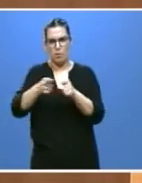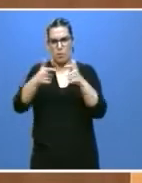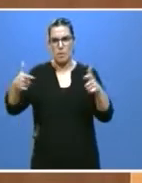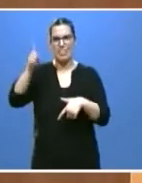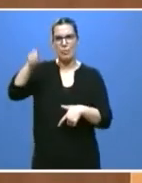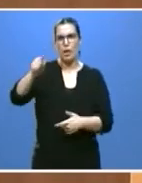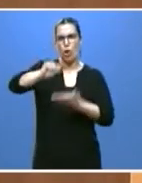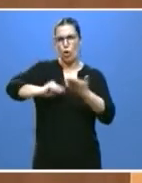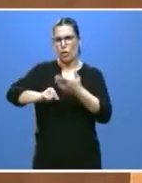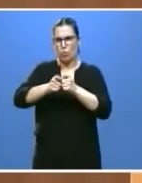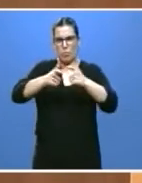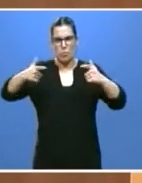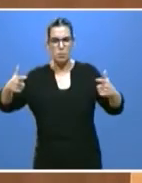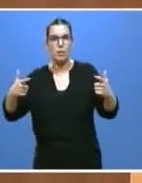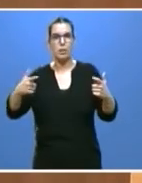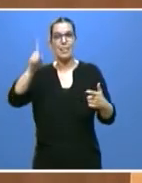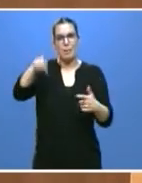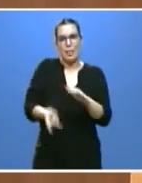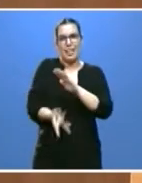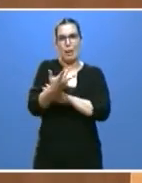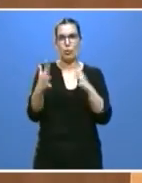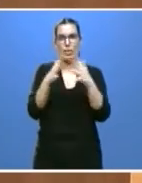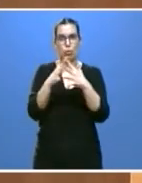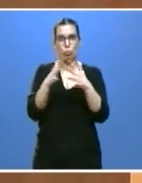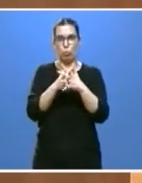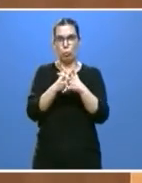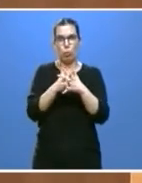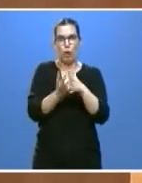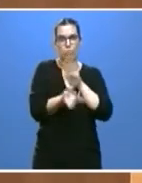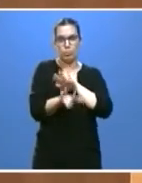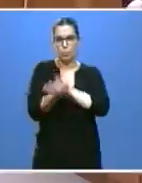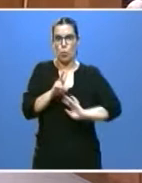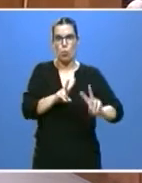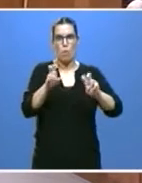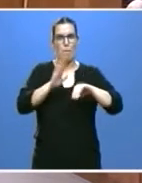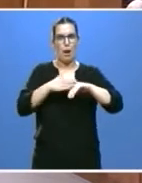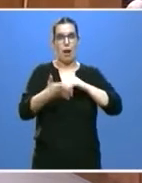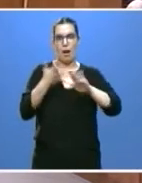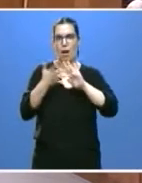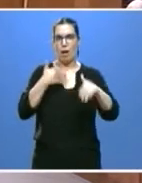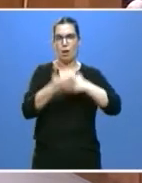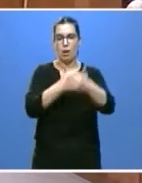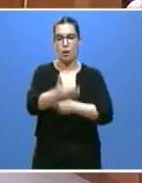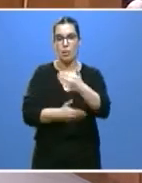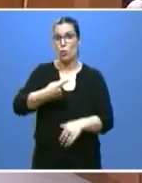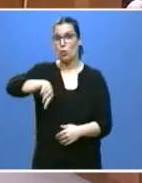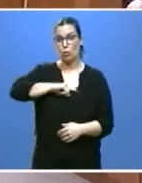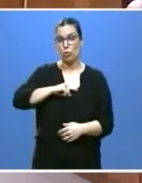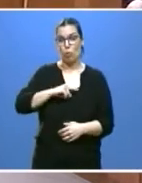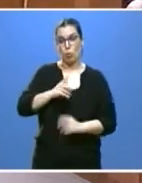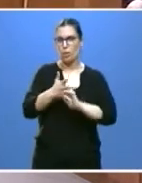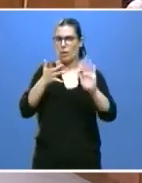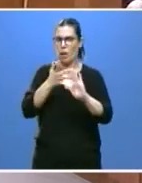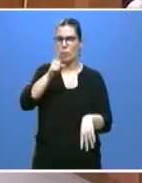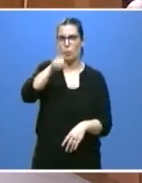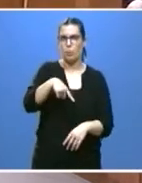personal y creamos también nuevas estructuras más ágiles. Fuimos, precisamente, de los más ágiles en proporcionar